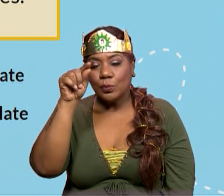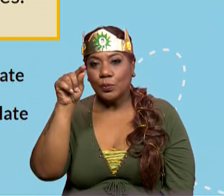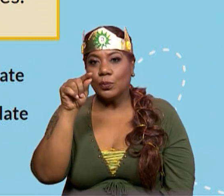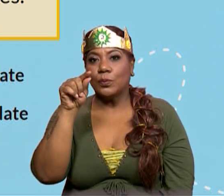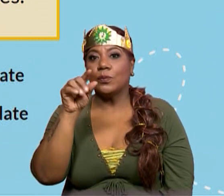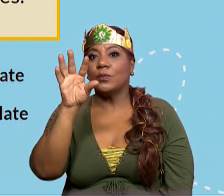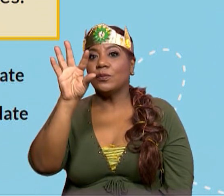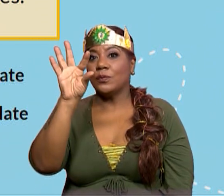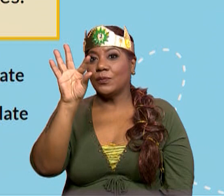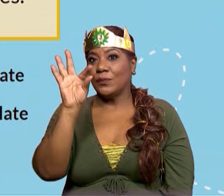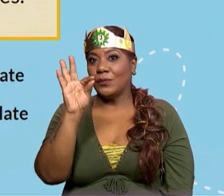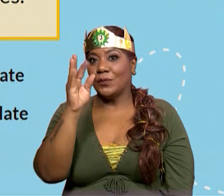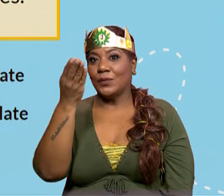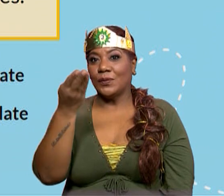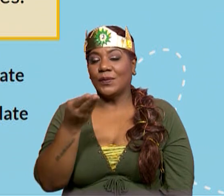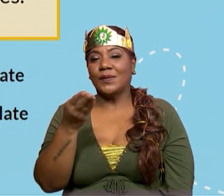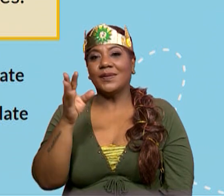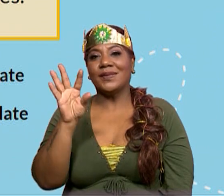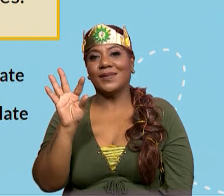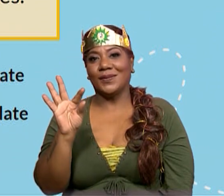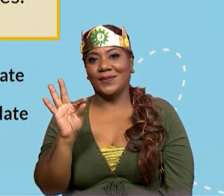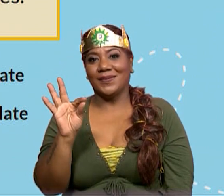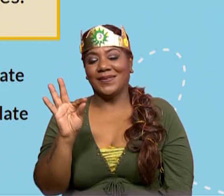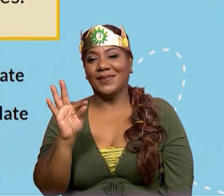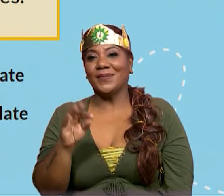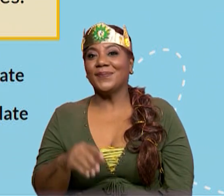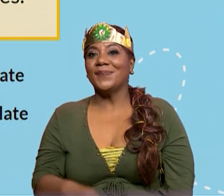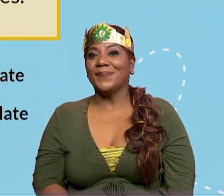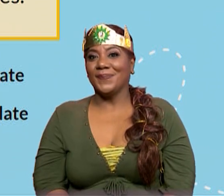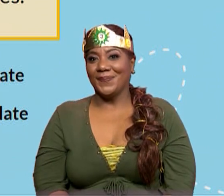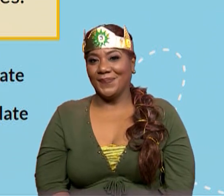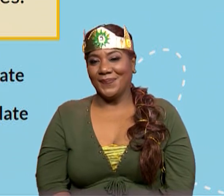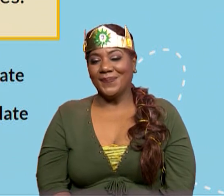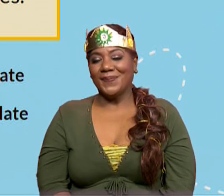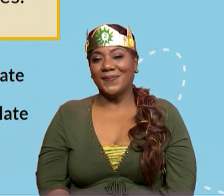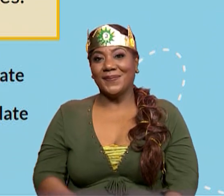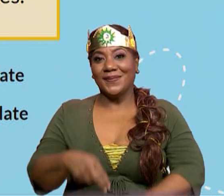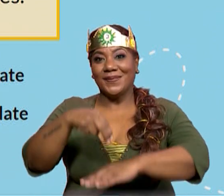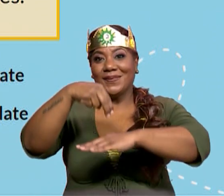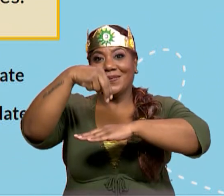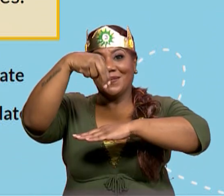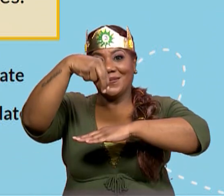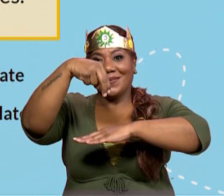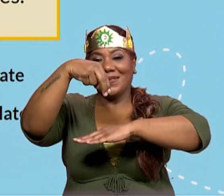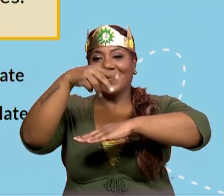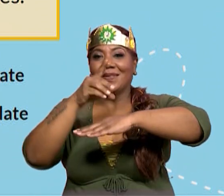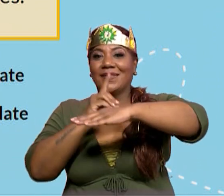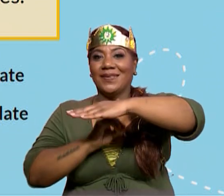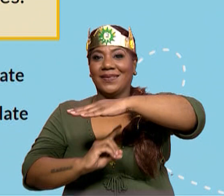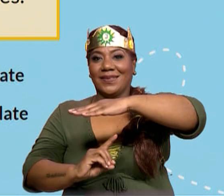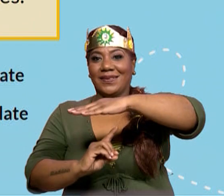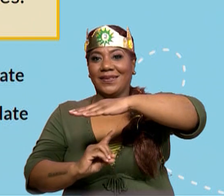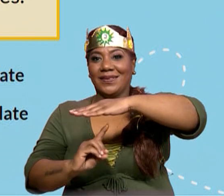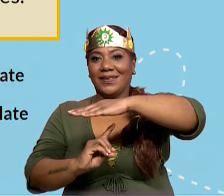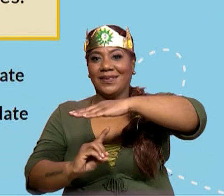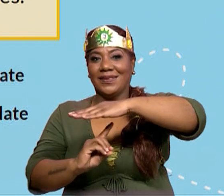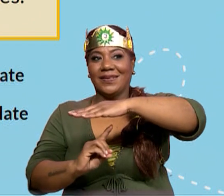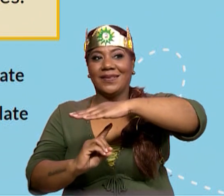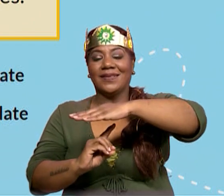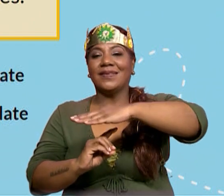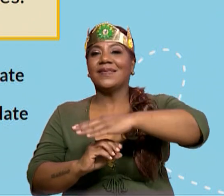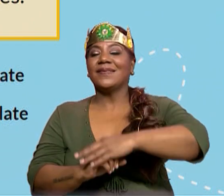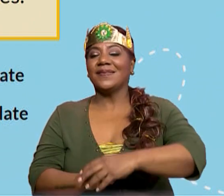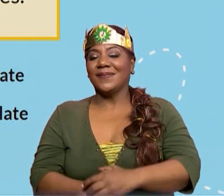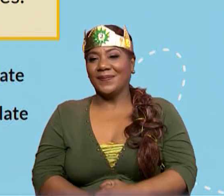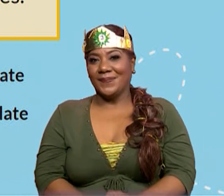nueve novenos. Donde tenemos un numerador y un denominador, o sea, el número de arriba